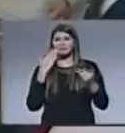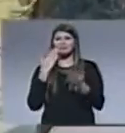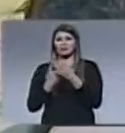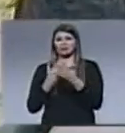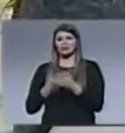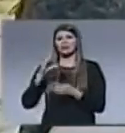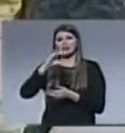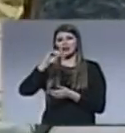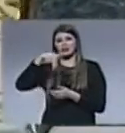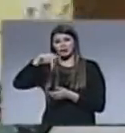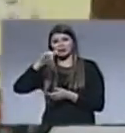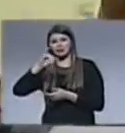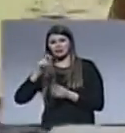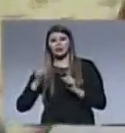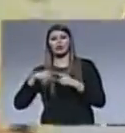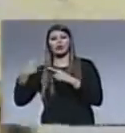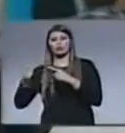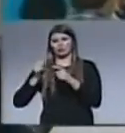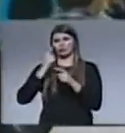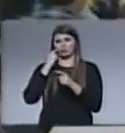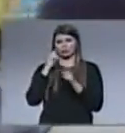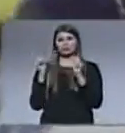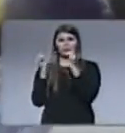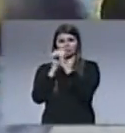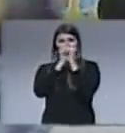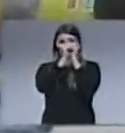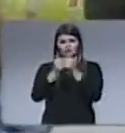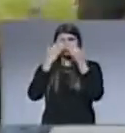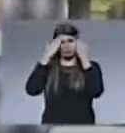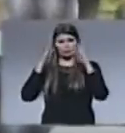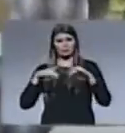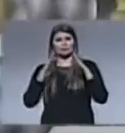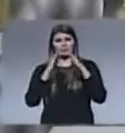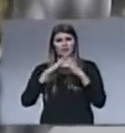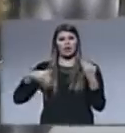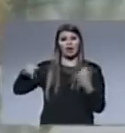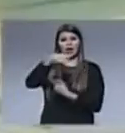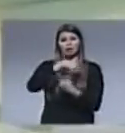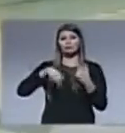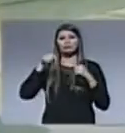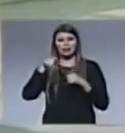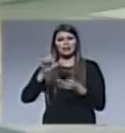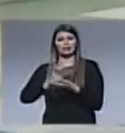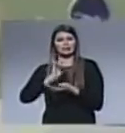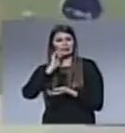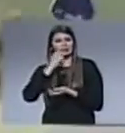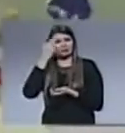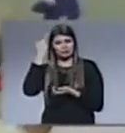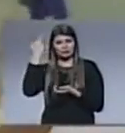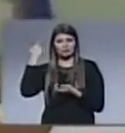Cintia Martínez, César Cipolla y el elenco artístico de Hecho en Casa se presentó en el ruedo central. Y fue una experiencia